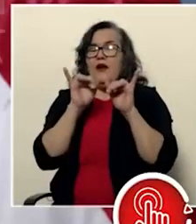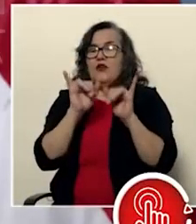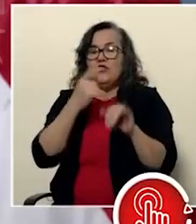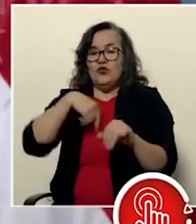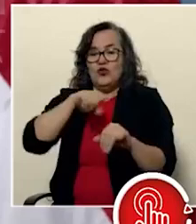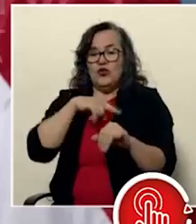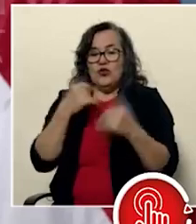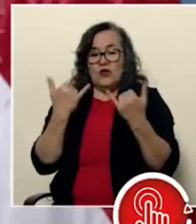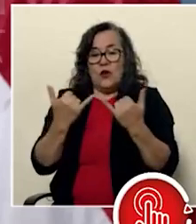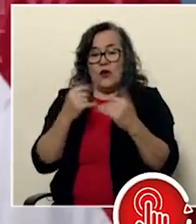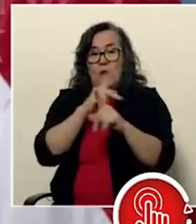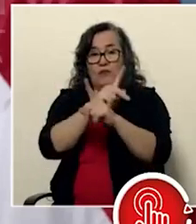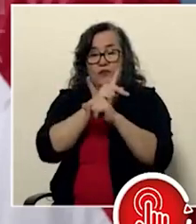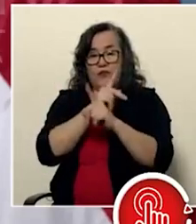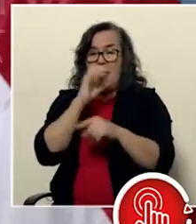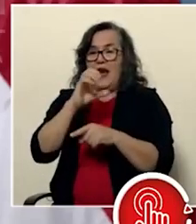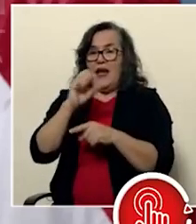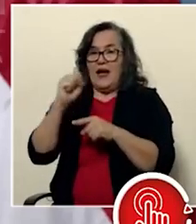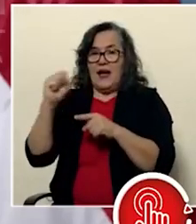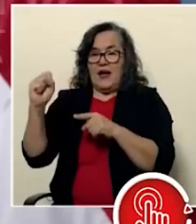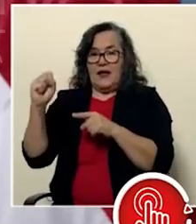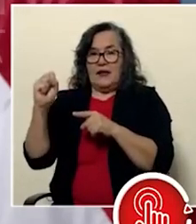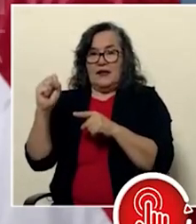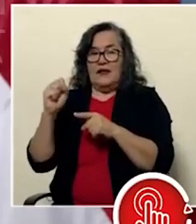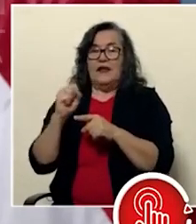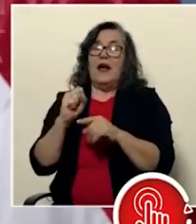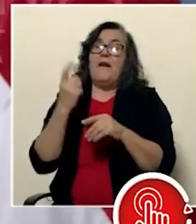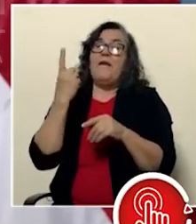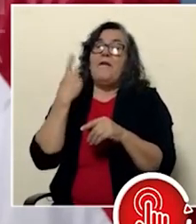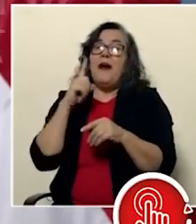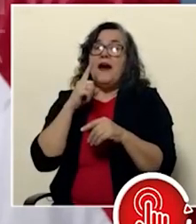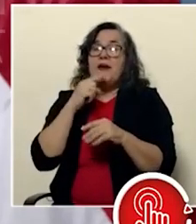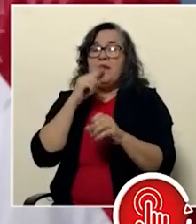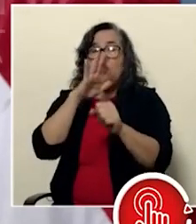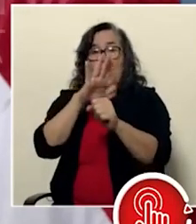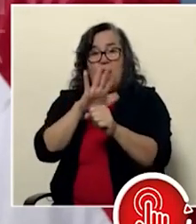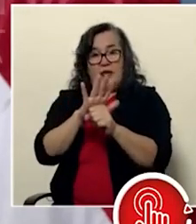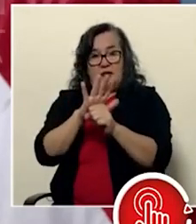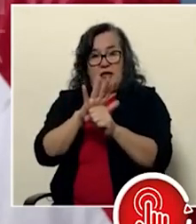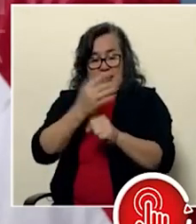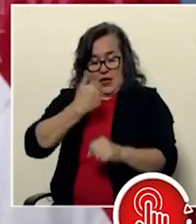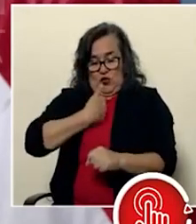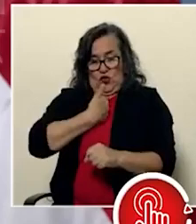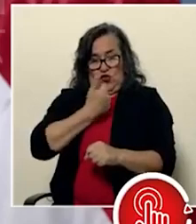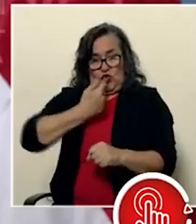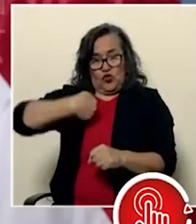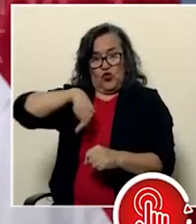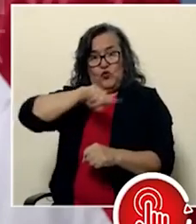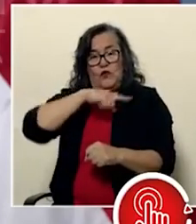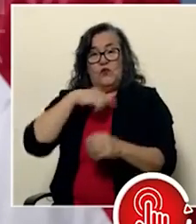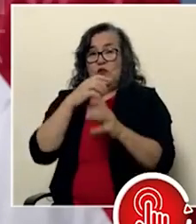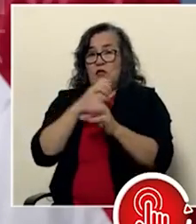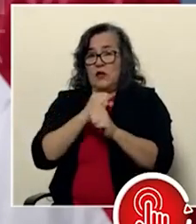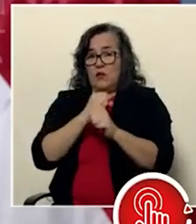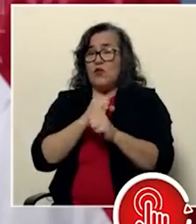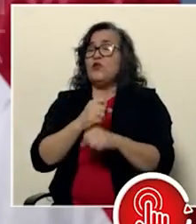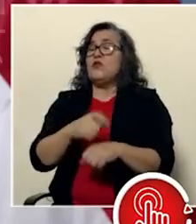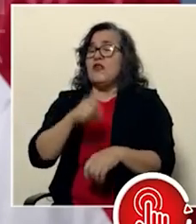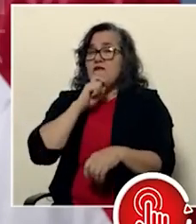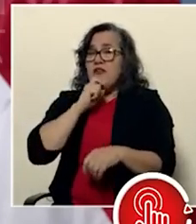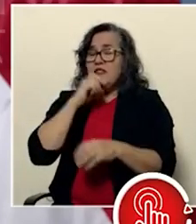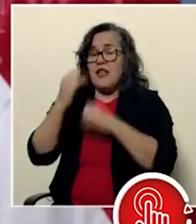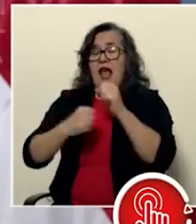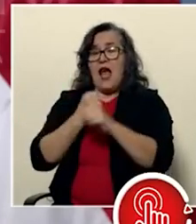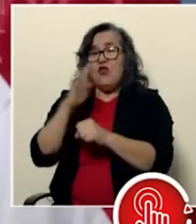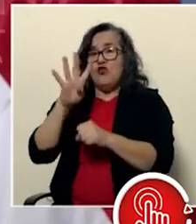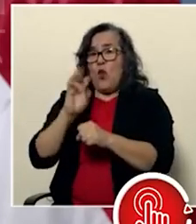Estamos protegiendo a la Caja Costarricense, el Seguro Social, a la promesa que nos hicimos, que costó bala en los años